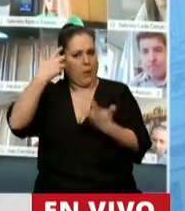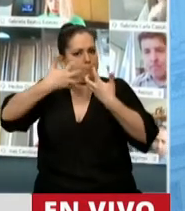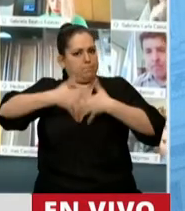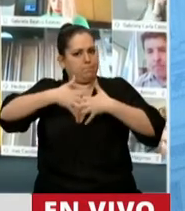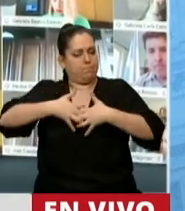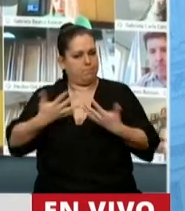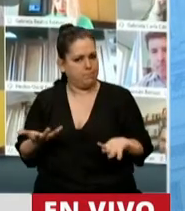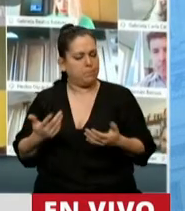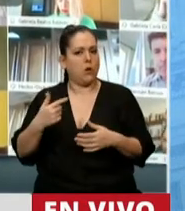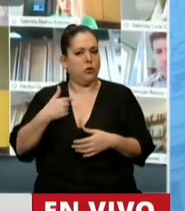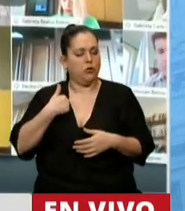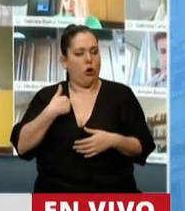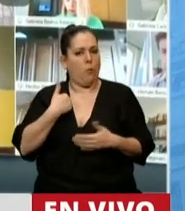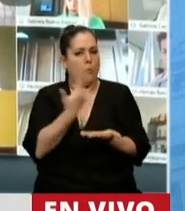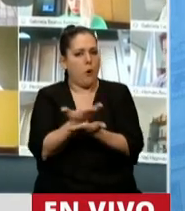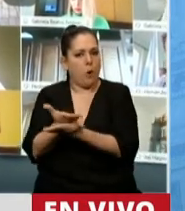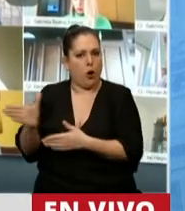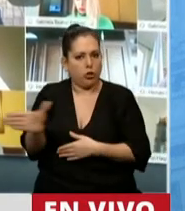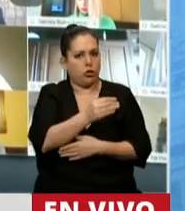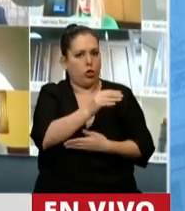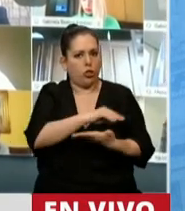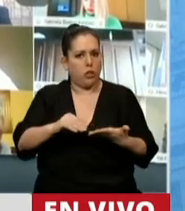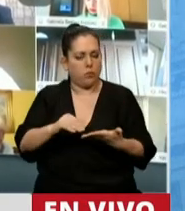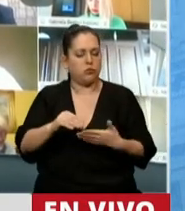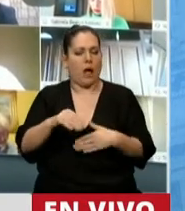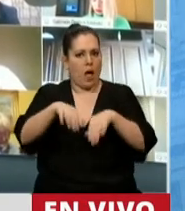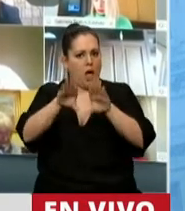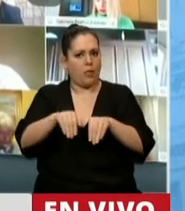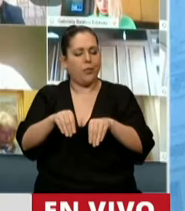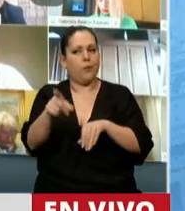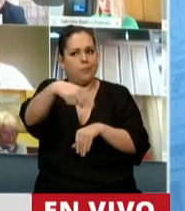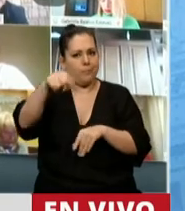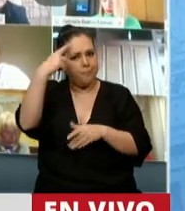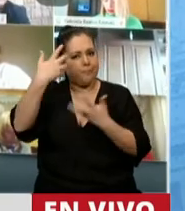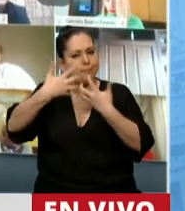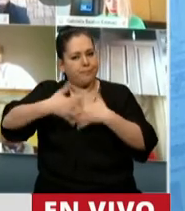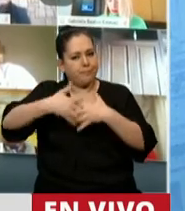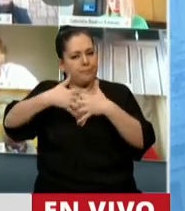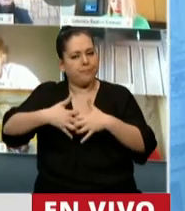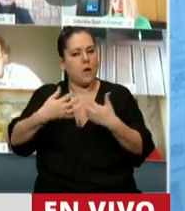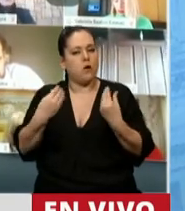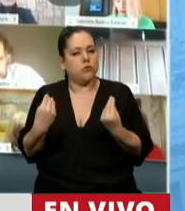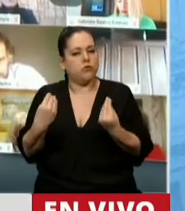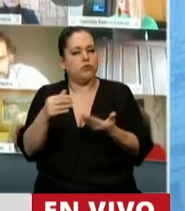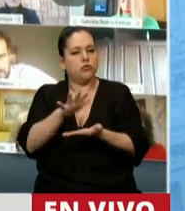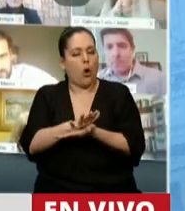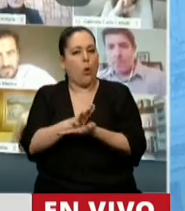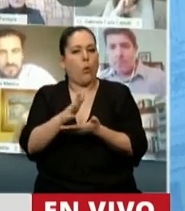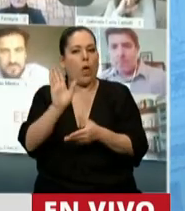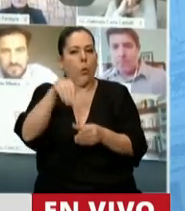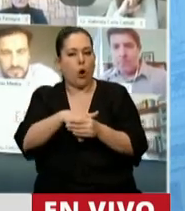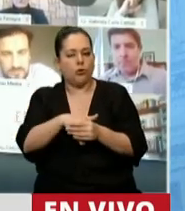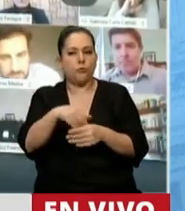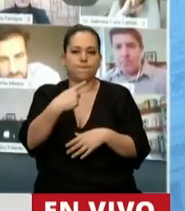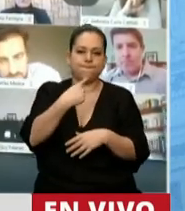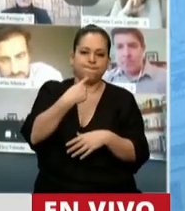Yo invito a todos los diputados que están reflexionando sobre el sentido de su voto